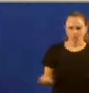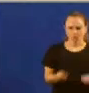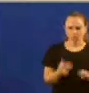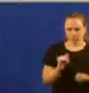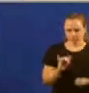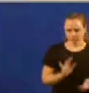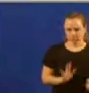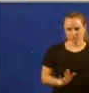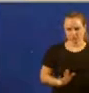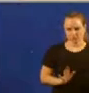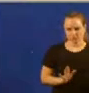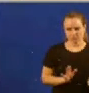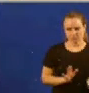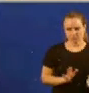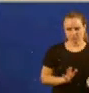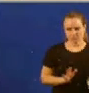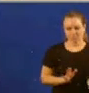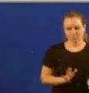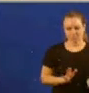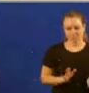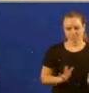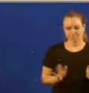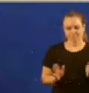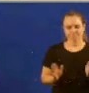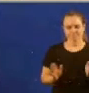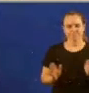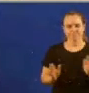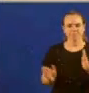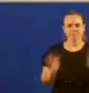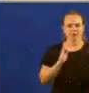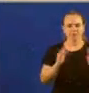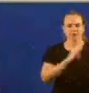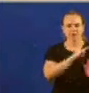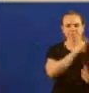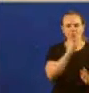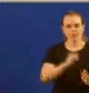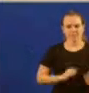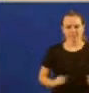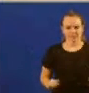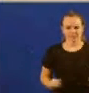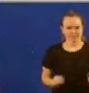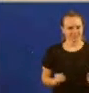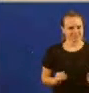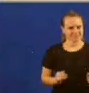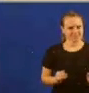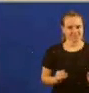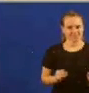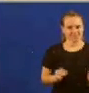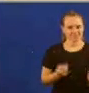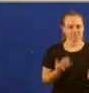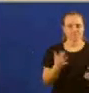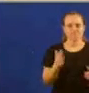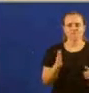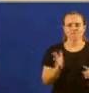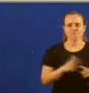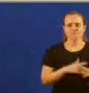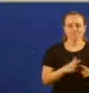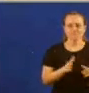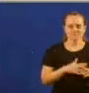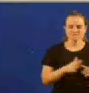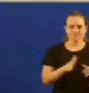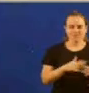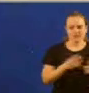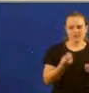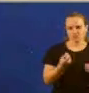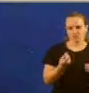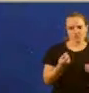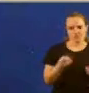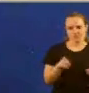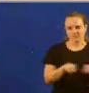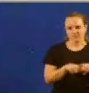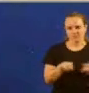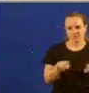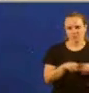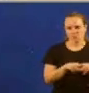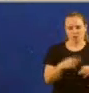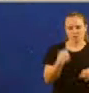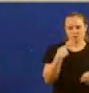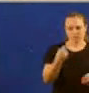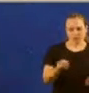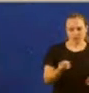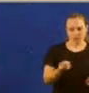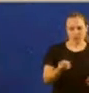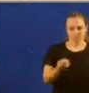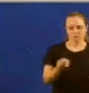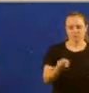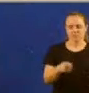A década de crise agravou as catro fracturas internas que amenazan a cohesión da nosa sociedade. A fractura